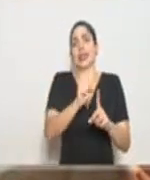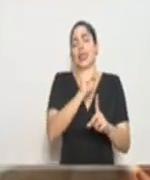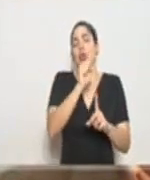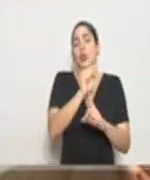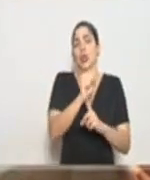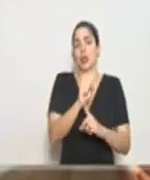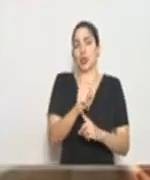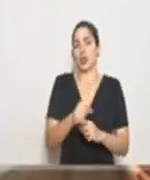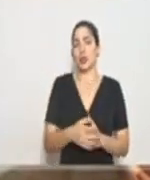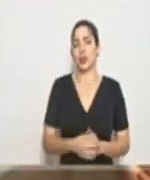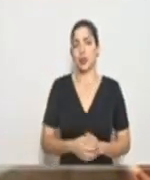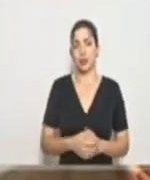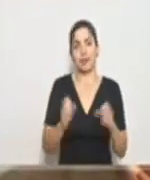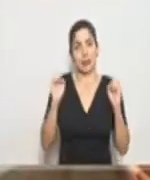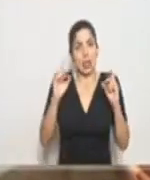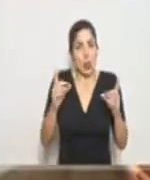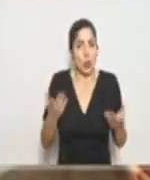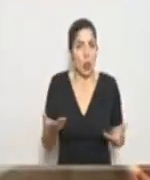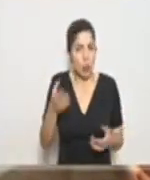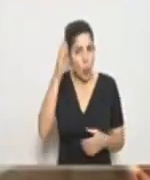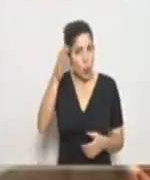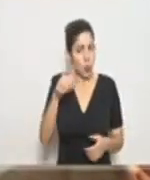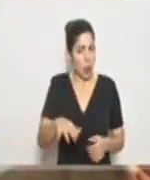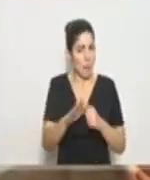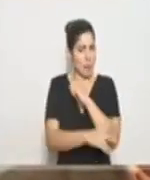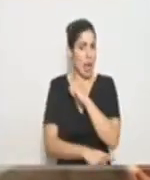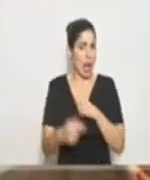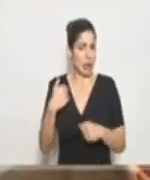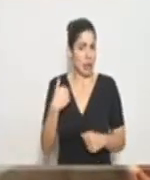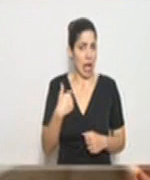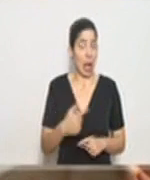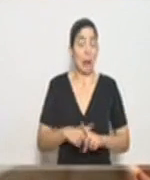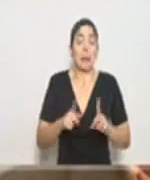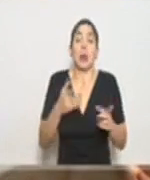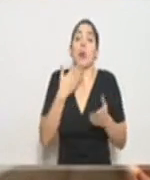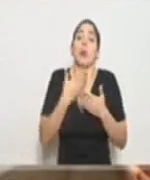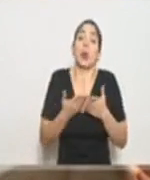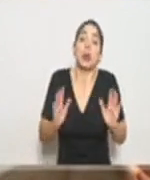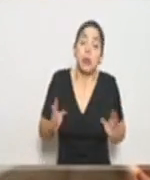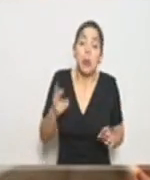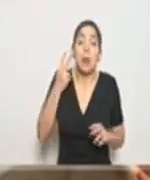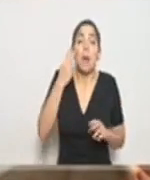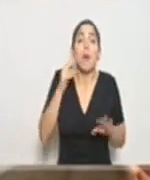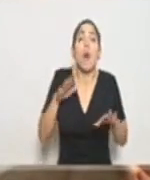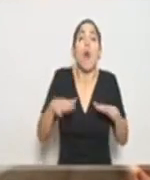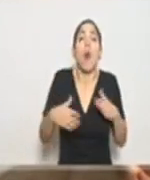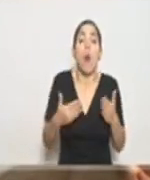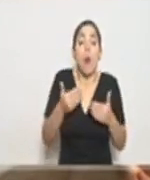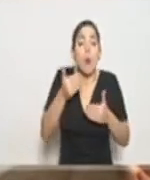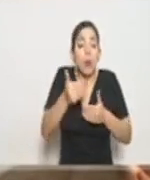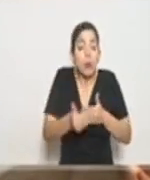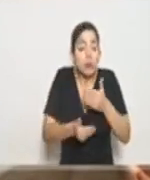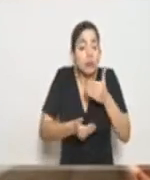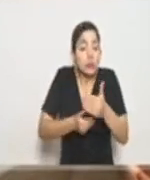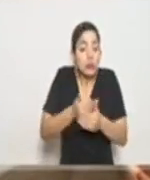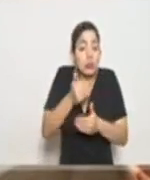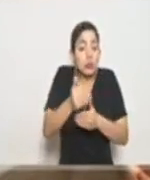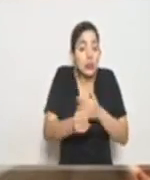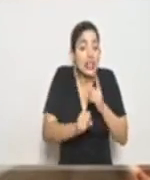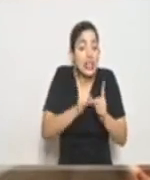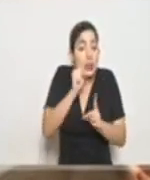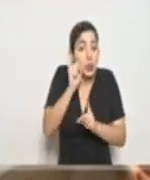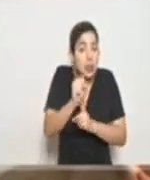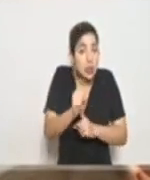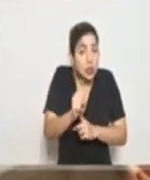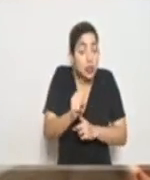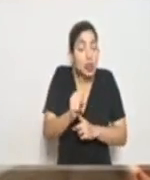de educación y cultura del país pero bueno vamos a ver cómo va evolucionando la situación y se